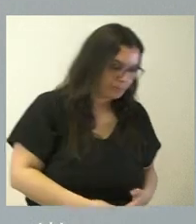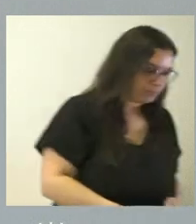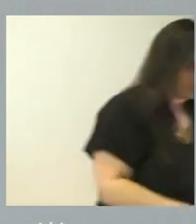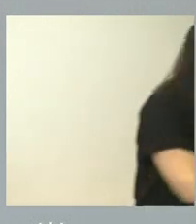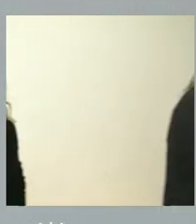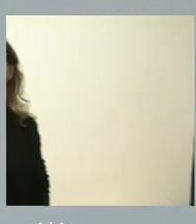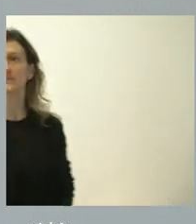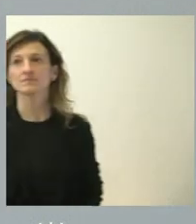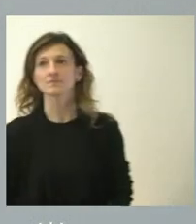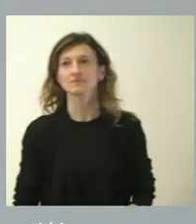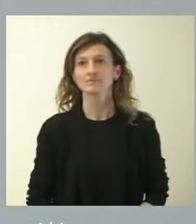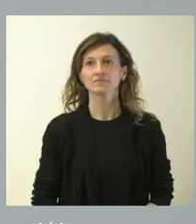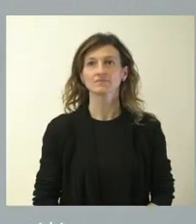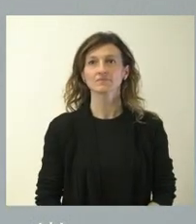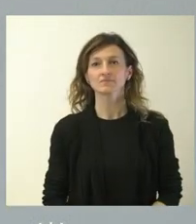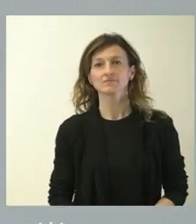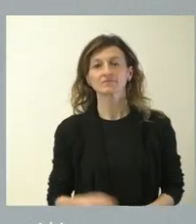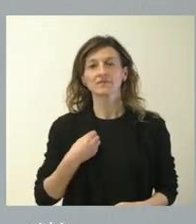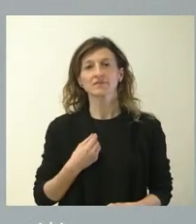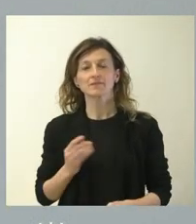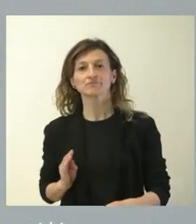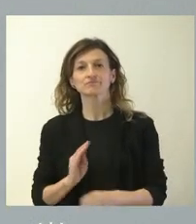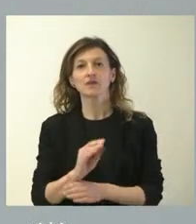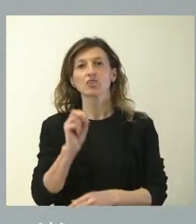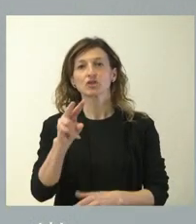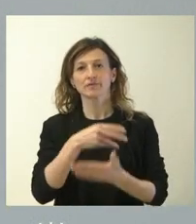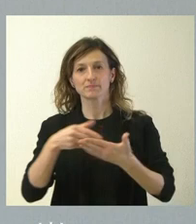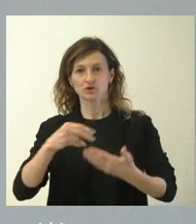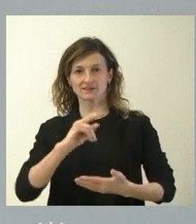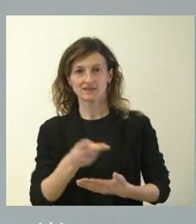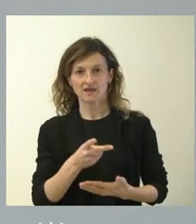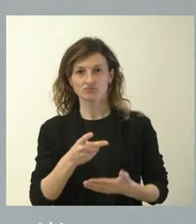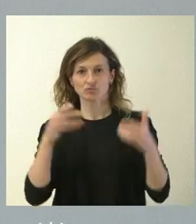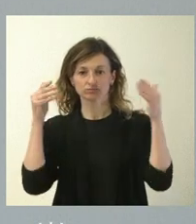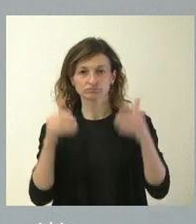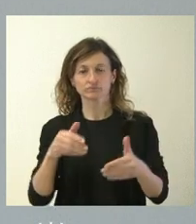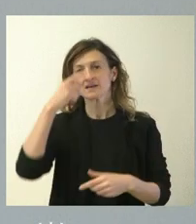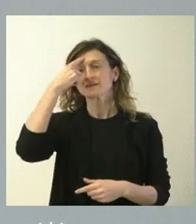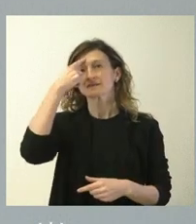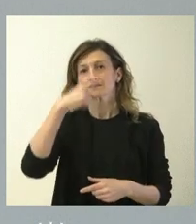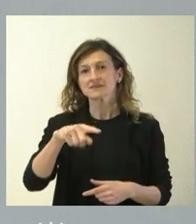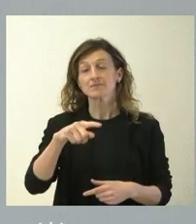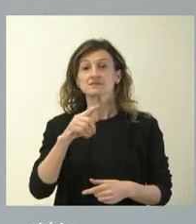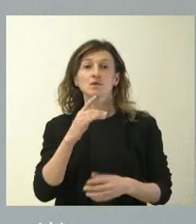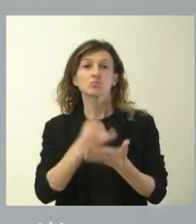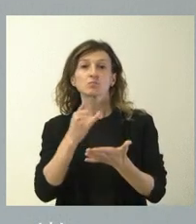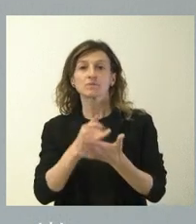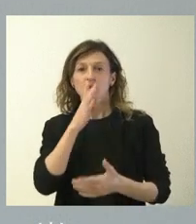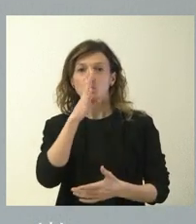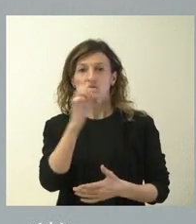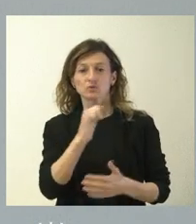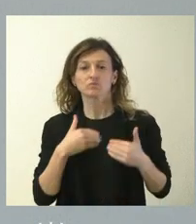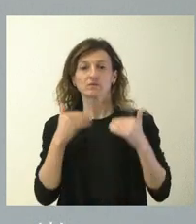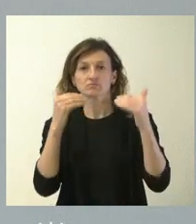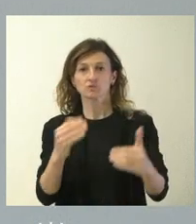destinamos a esta finalidad, incluyendo todas las líneas, son 12 millones de euros. Saben ustedes que el horizonte temporal son cuatro años, prorrogable por